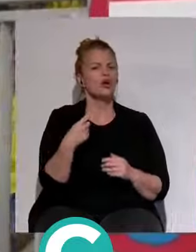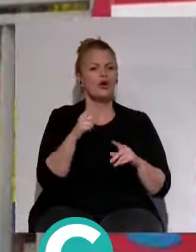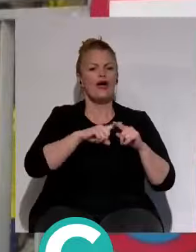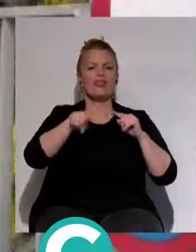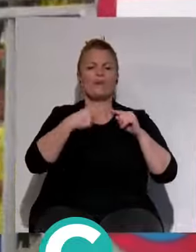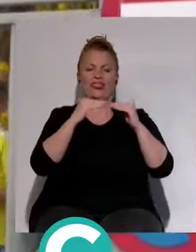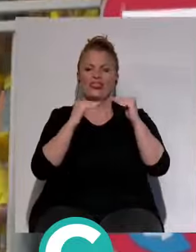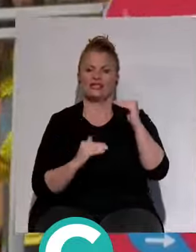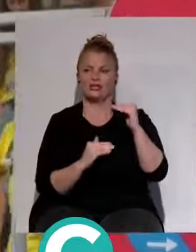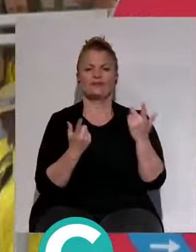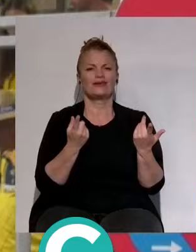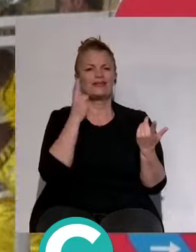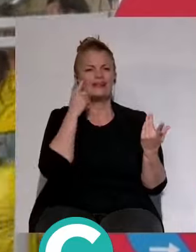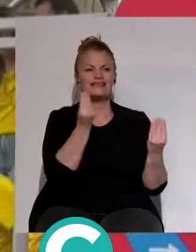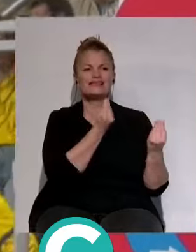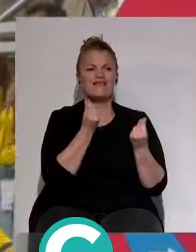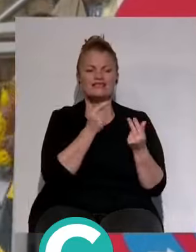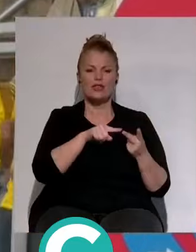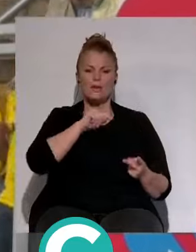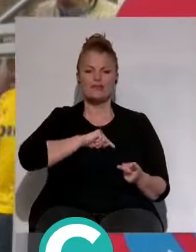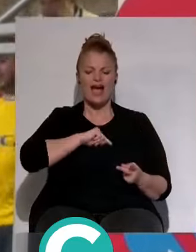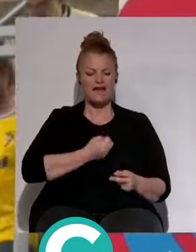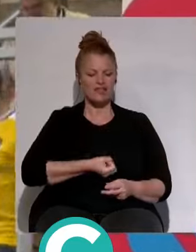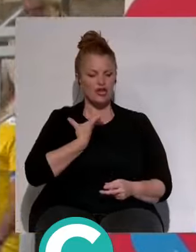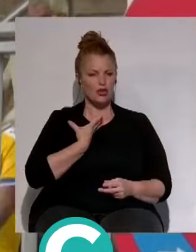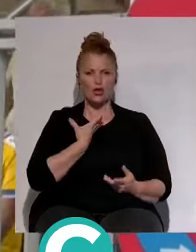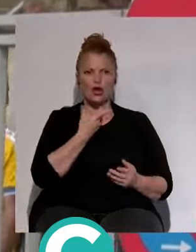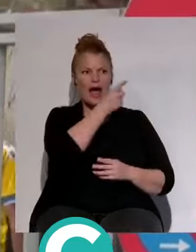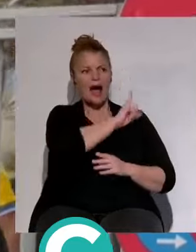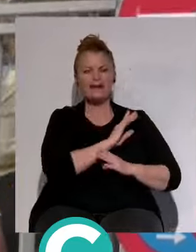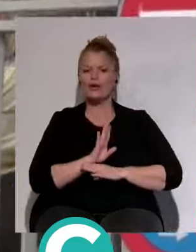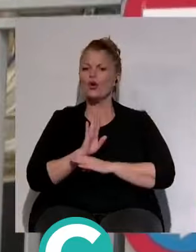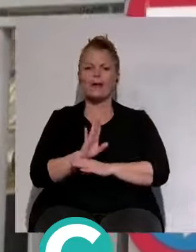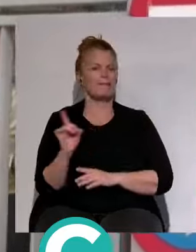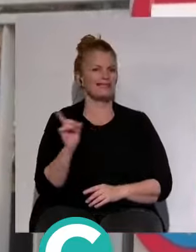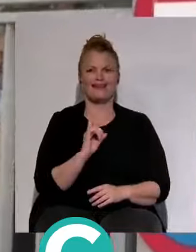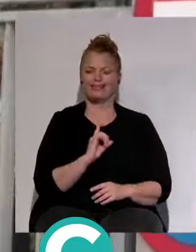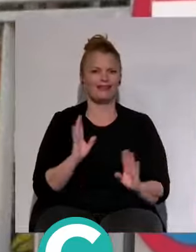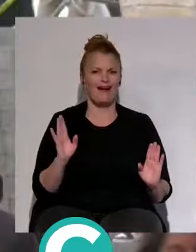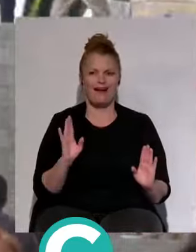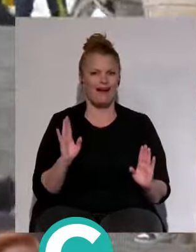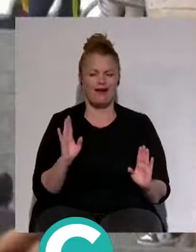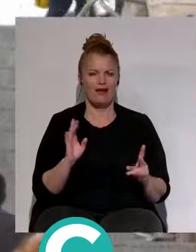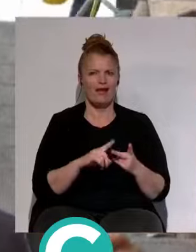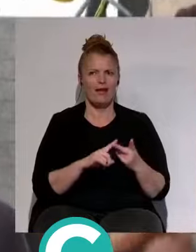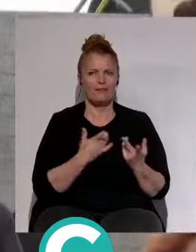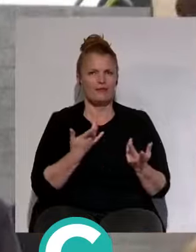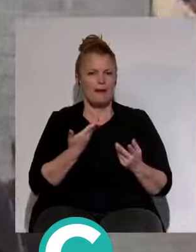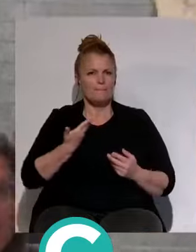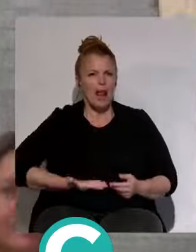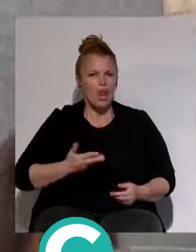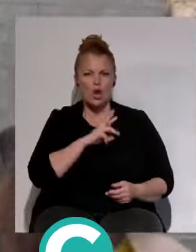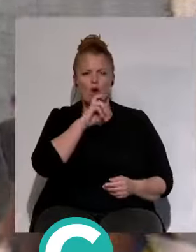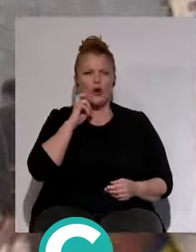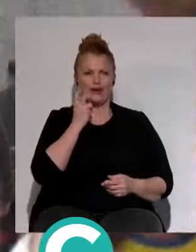descenso, da la sensación de que el aficionado del CADI no se siente representado por su club. A nivel de valores, de identidad, que se ha